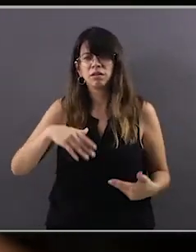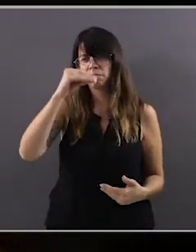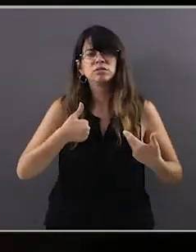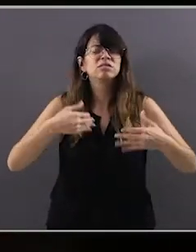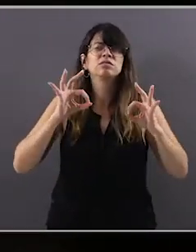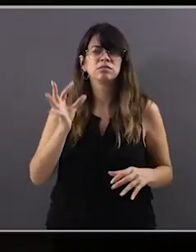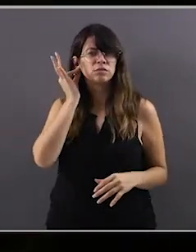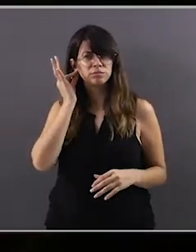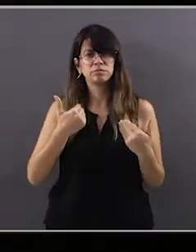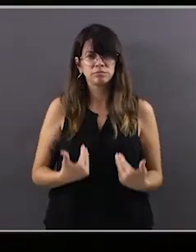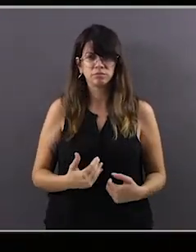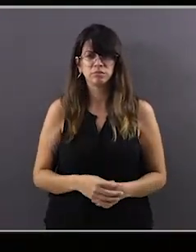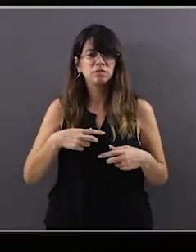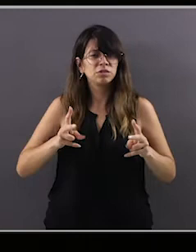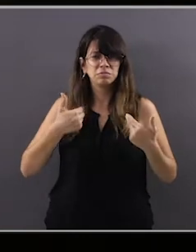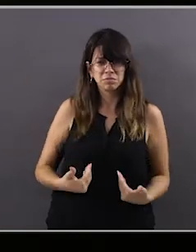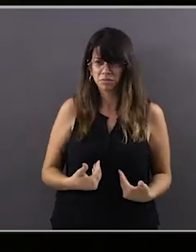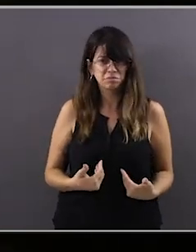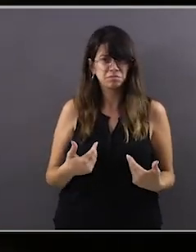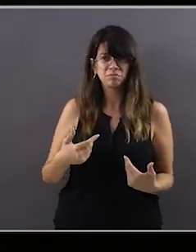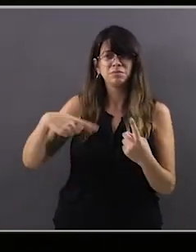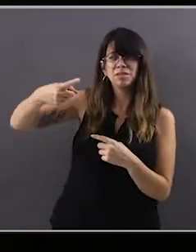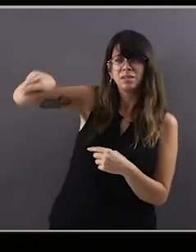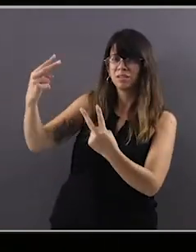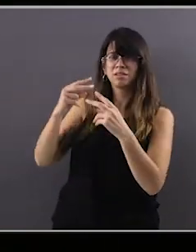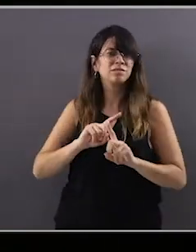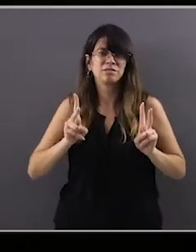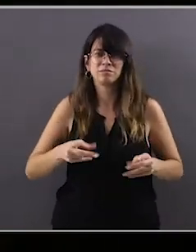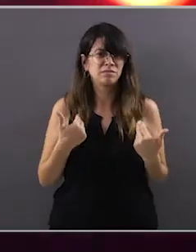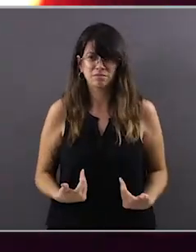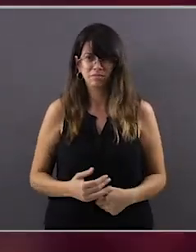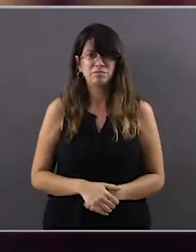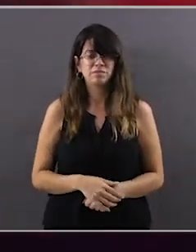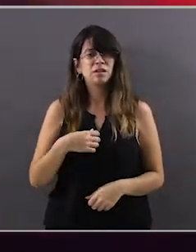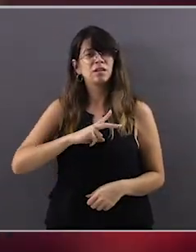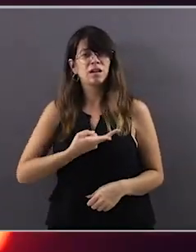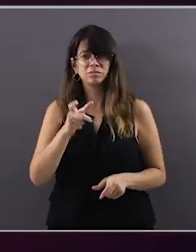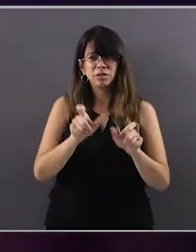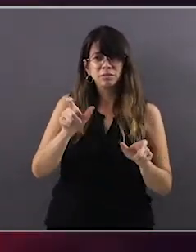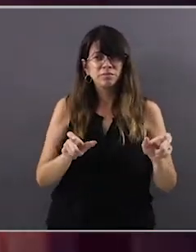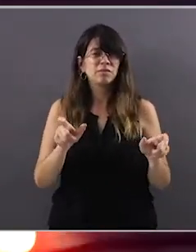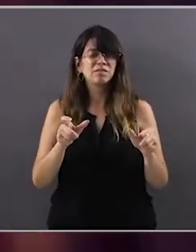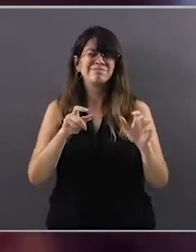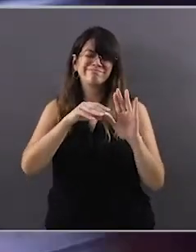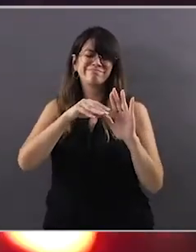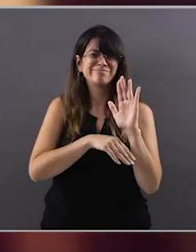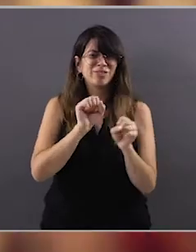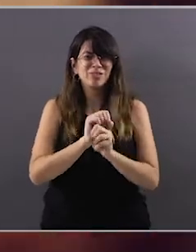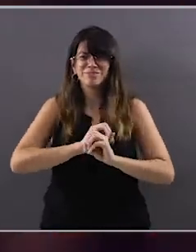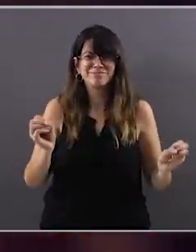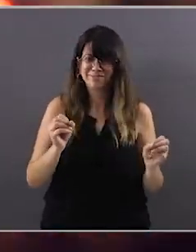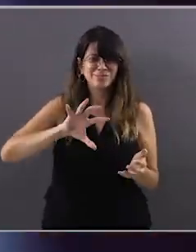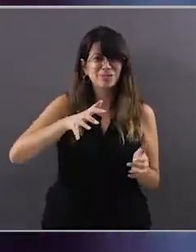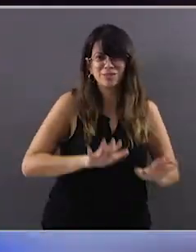fui niña. O sea, para mí era lo más normal, pero para ellos no. No hay igualdad sin desarrollo y menos sin